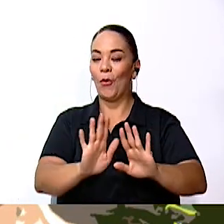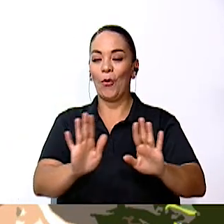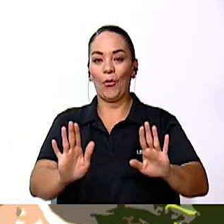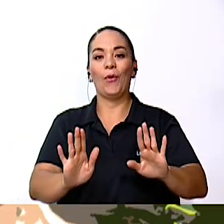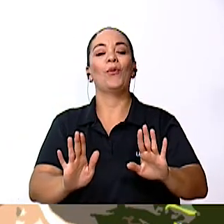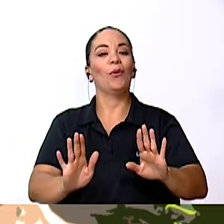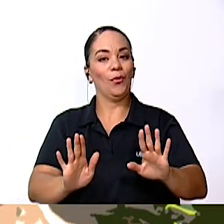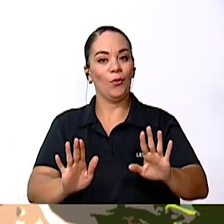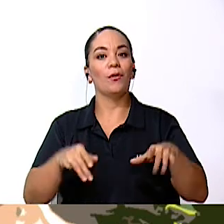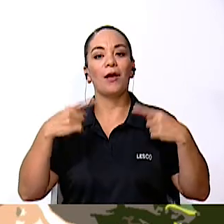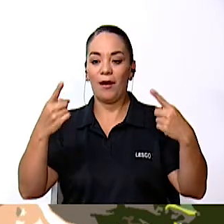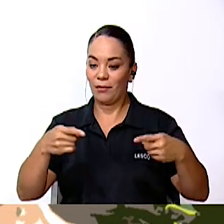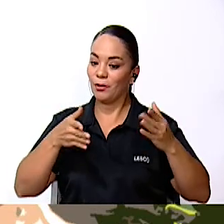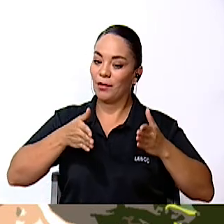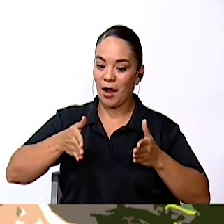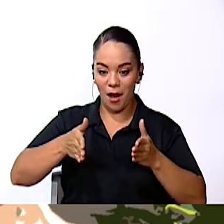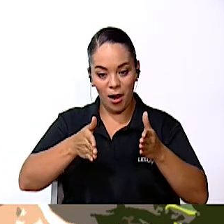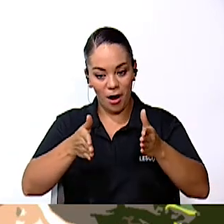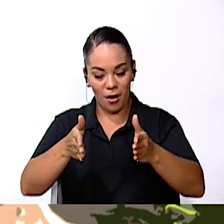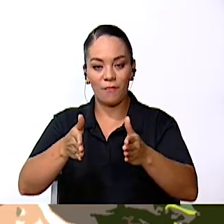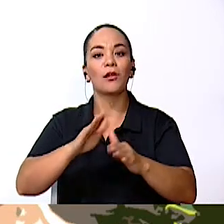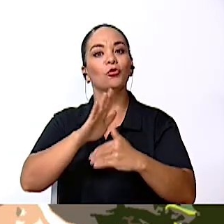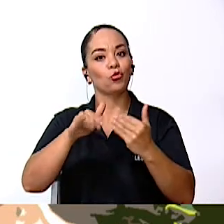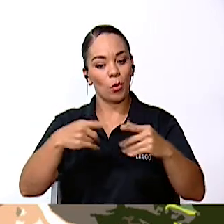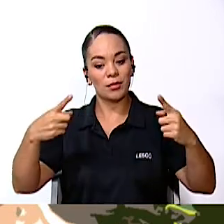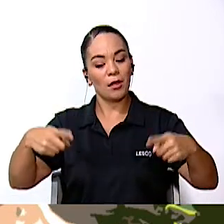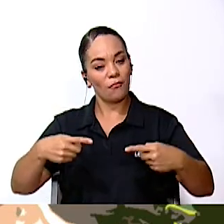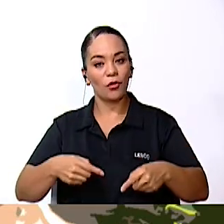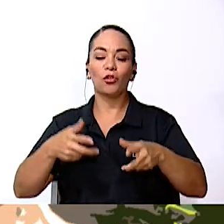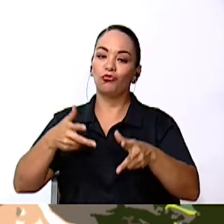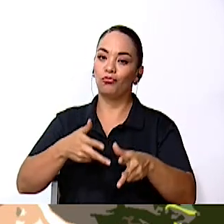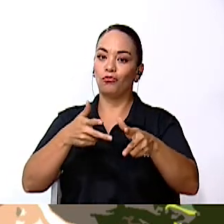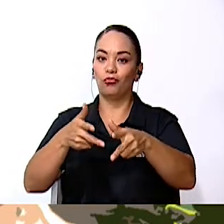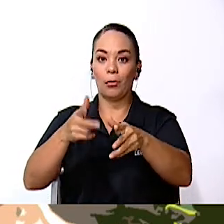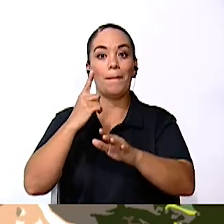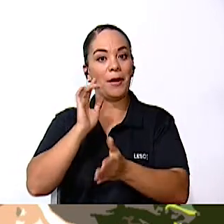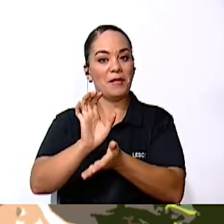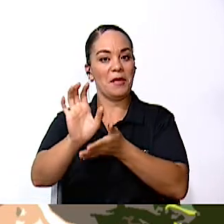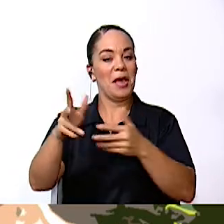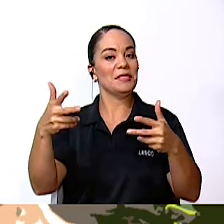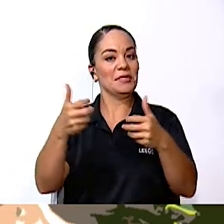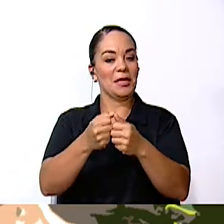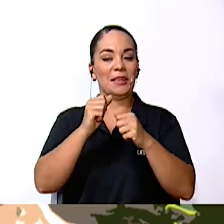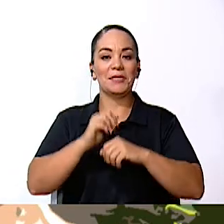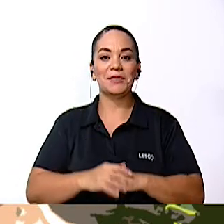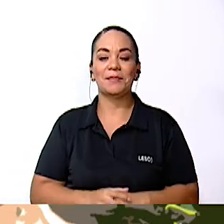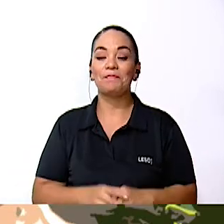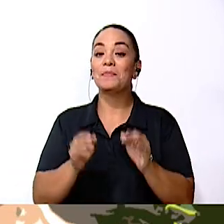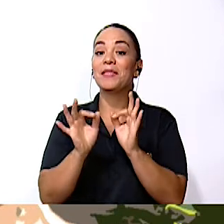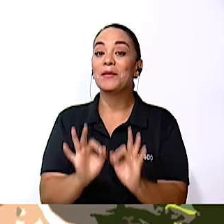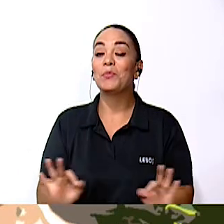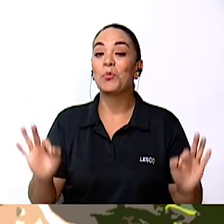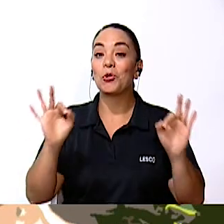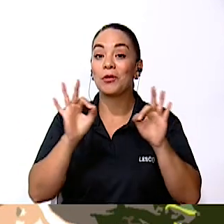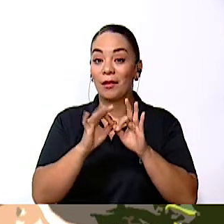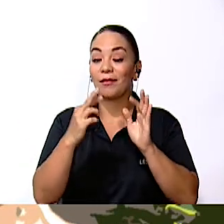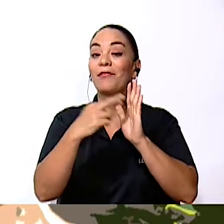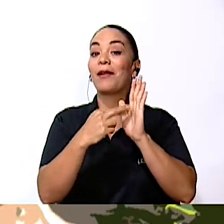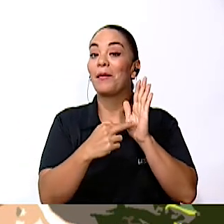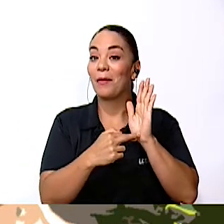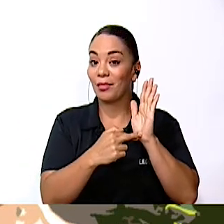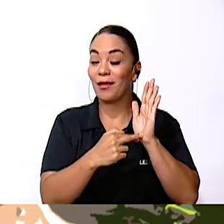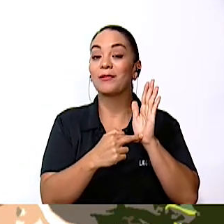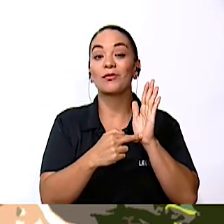Un carril Y todas ir por el mismo lugar Para evitar accidentes Por eso es que Es tan importante La reglamentación Y